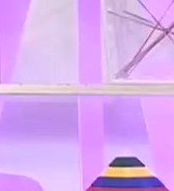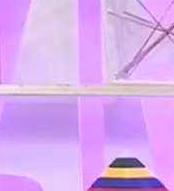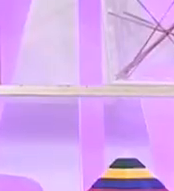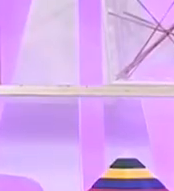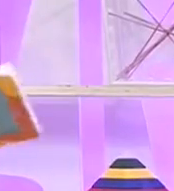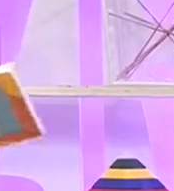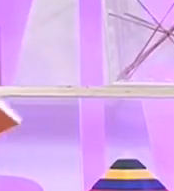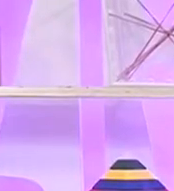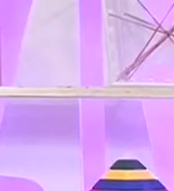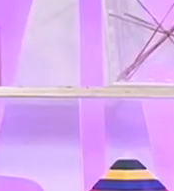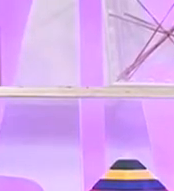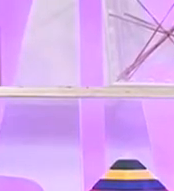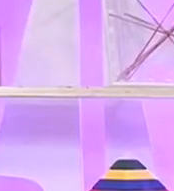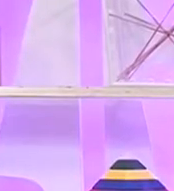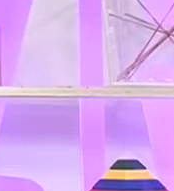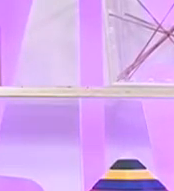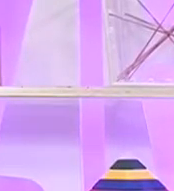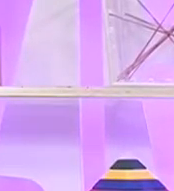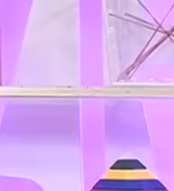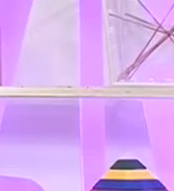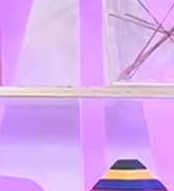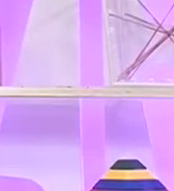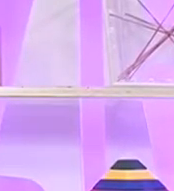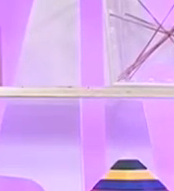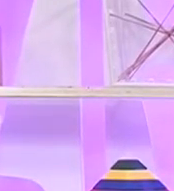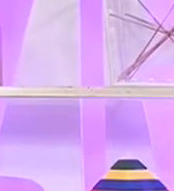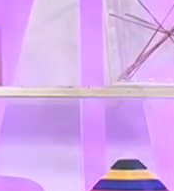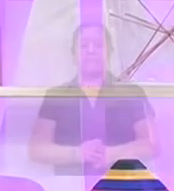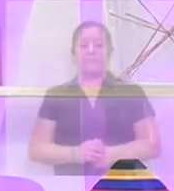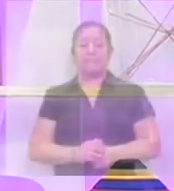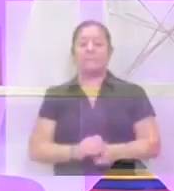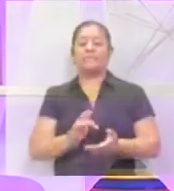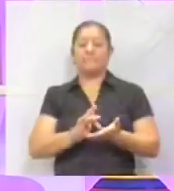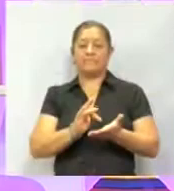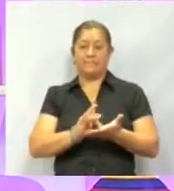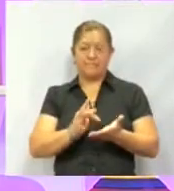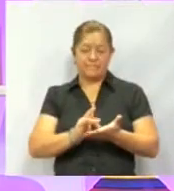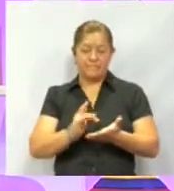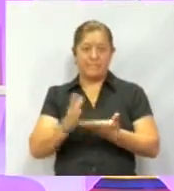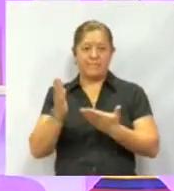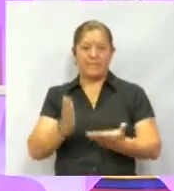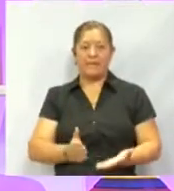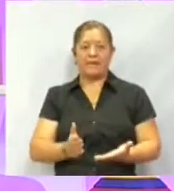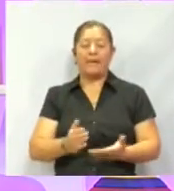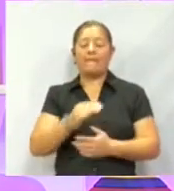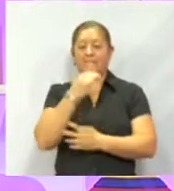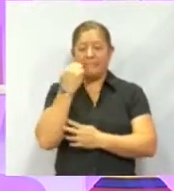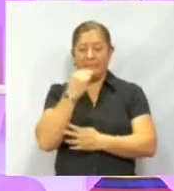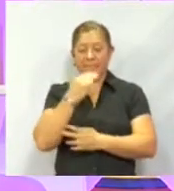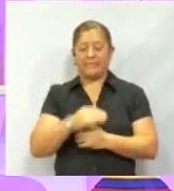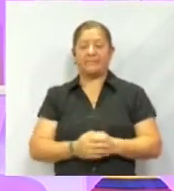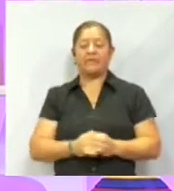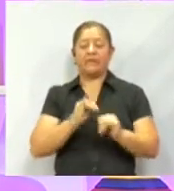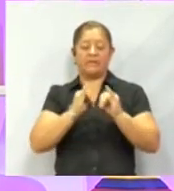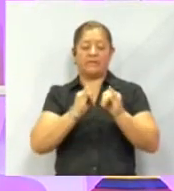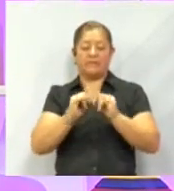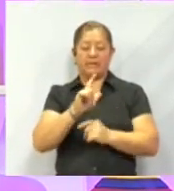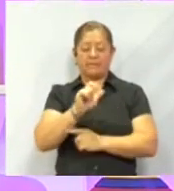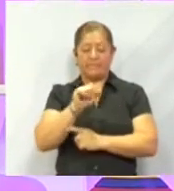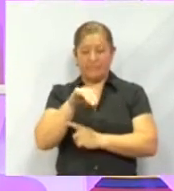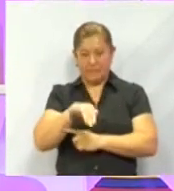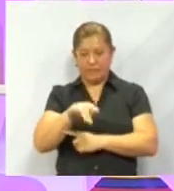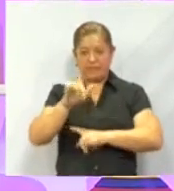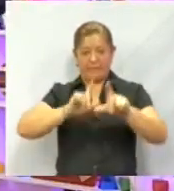acompañes y bueno, antes de iniciar el programa, quiero agradecer a la presencia de Miroslava Amador, quien es la intérprete de lengua de señas